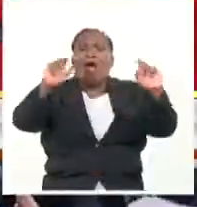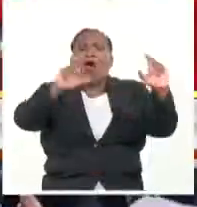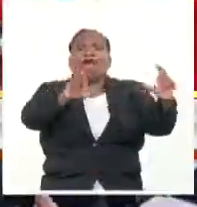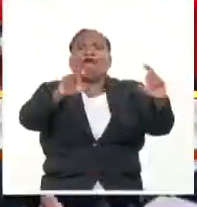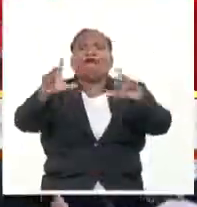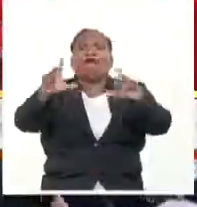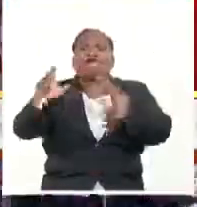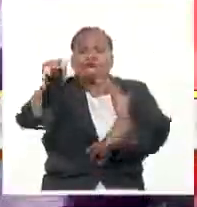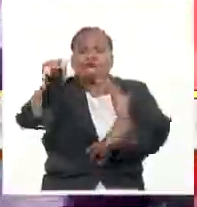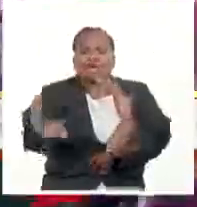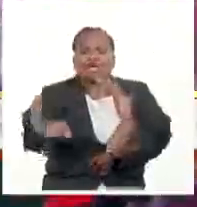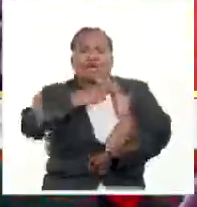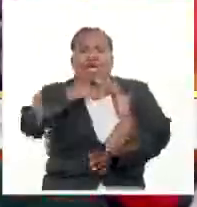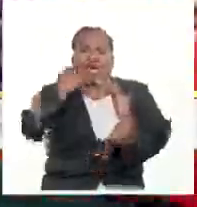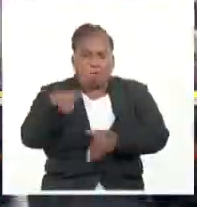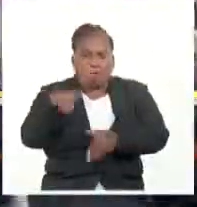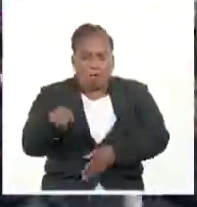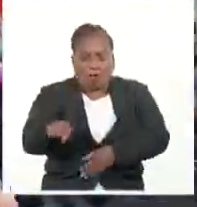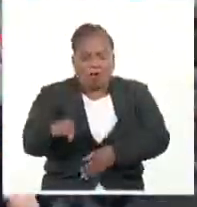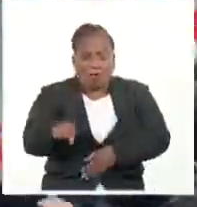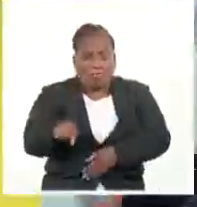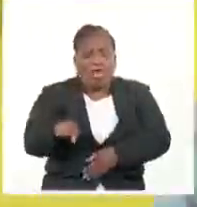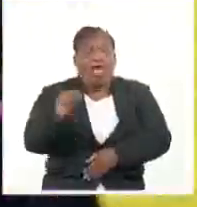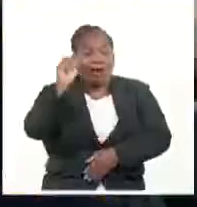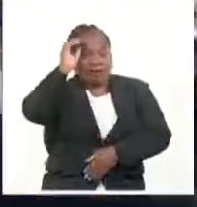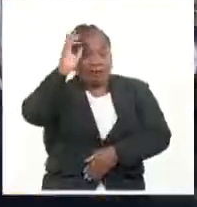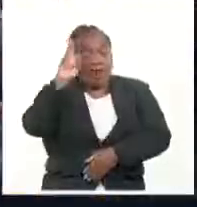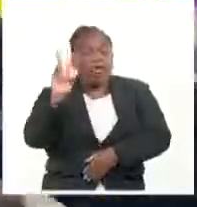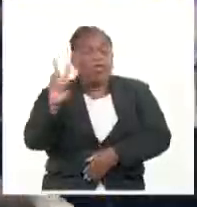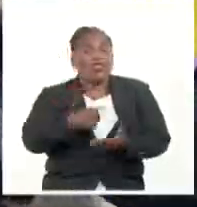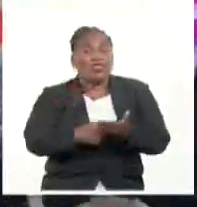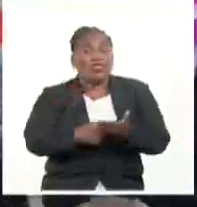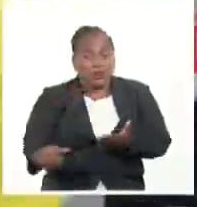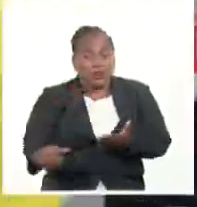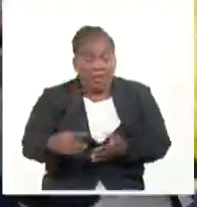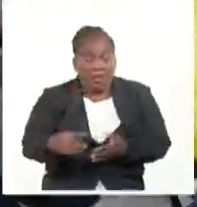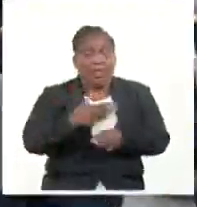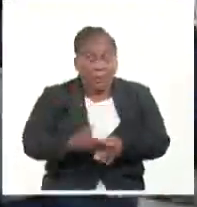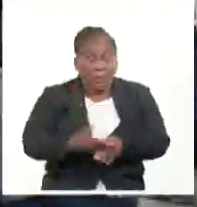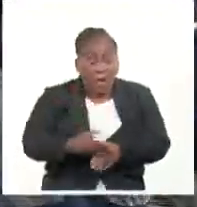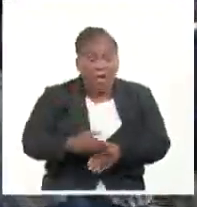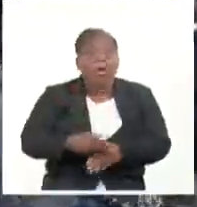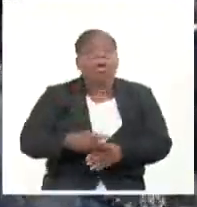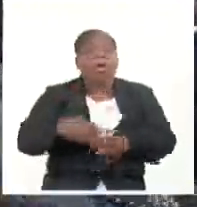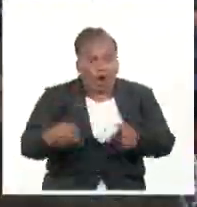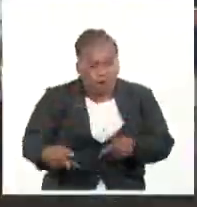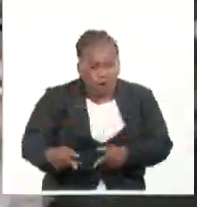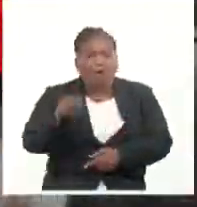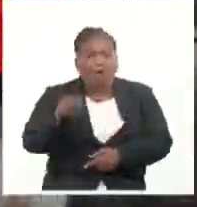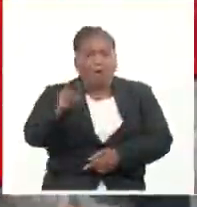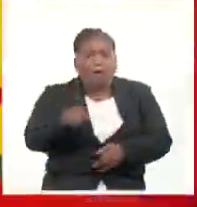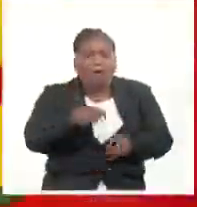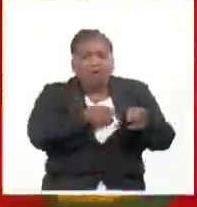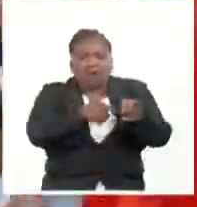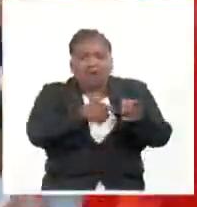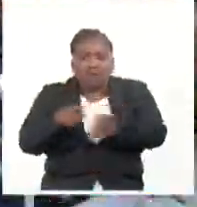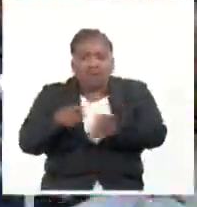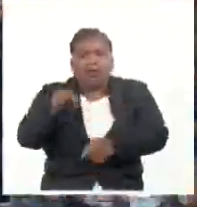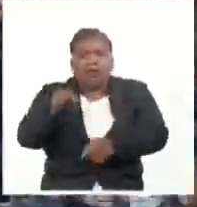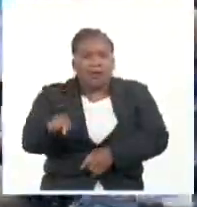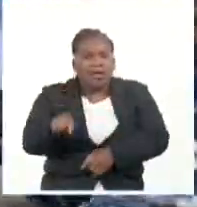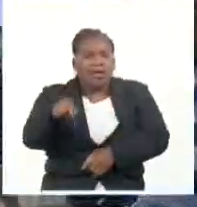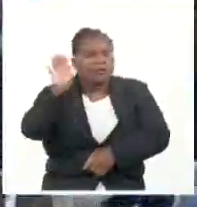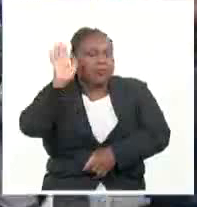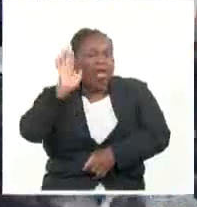las víctimas. La iniciativa tiene lugar dos semanas después de un triple asesinato extrañamente similar que convivió al país el pasado